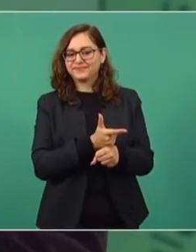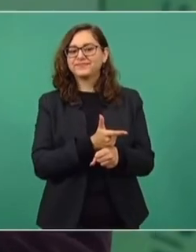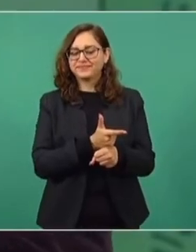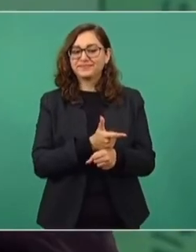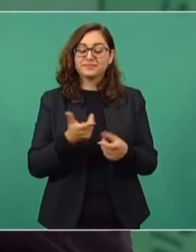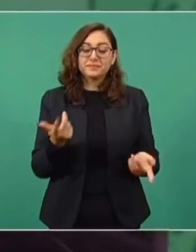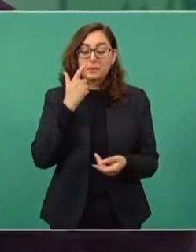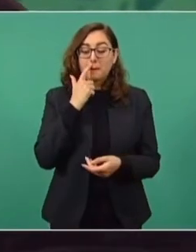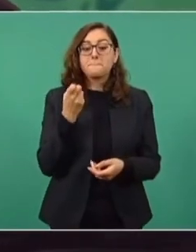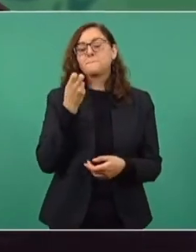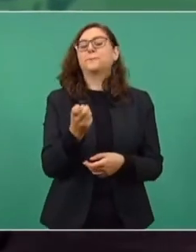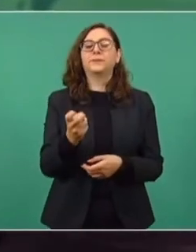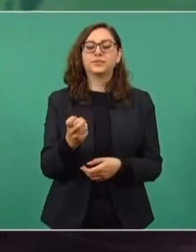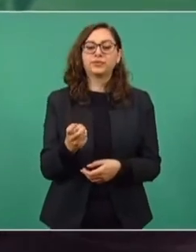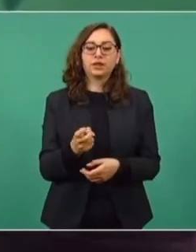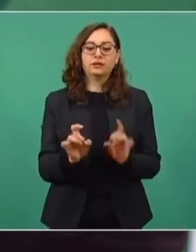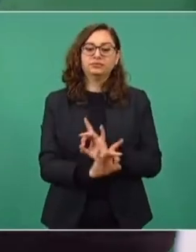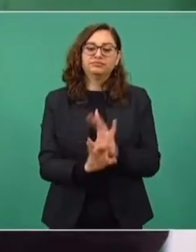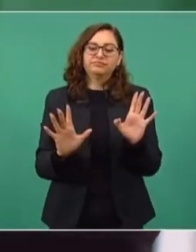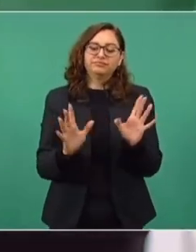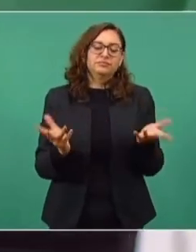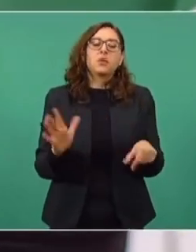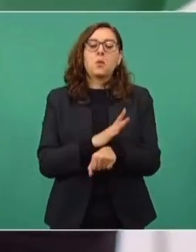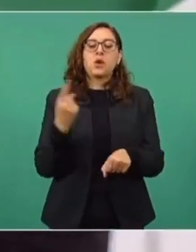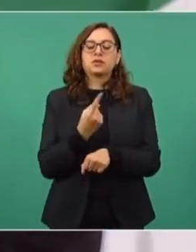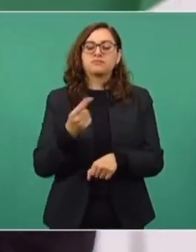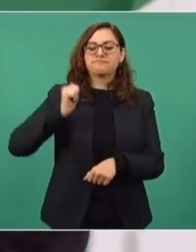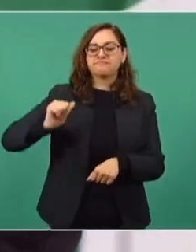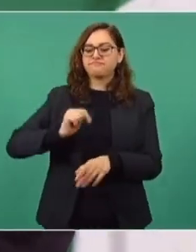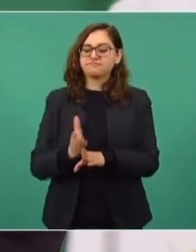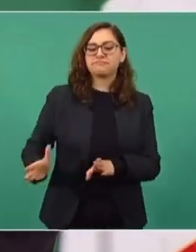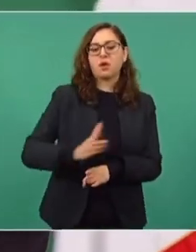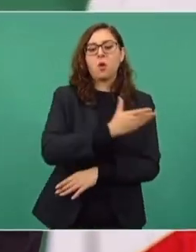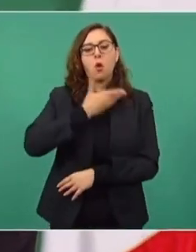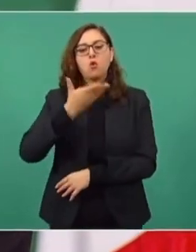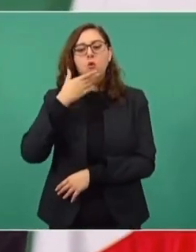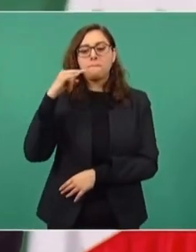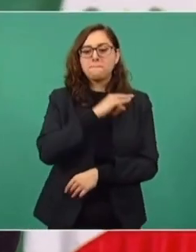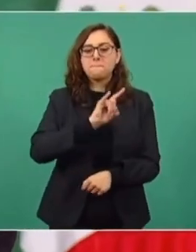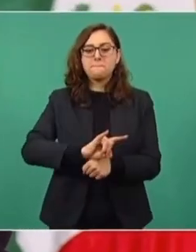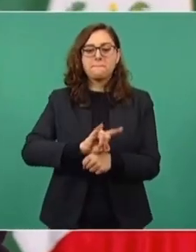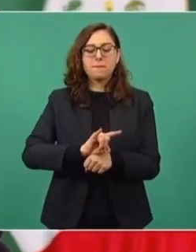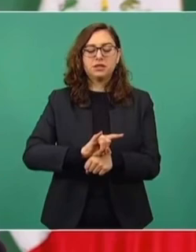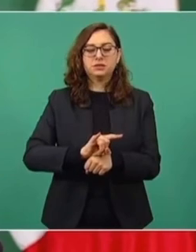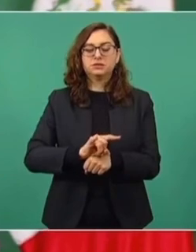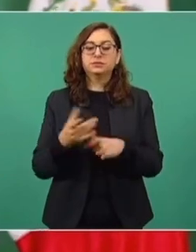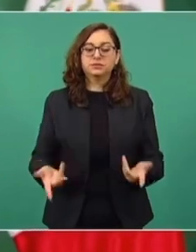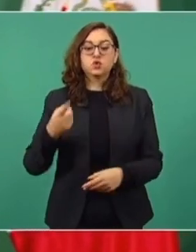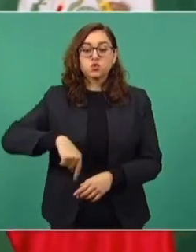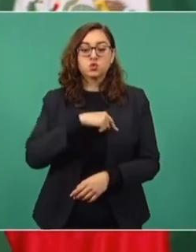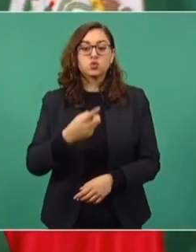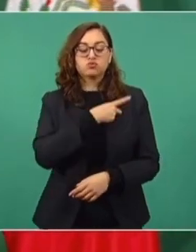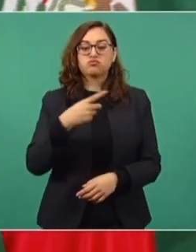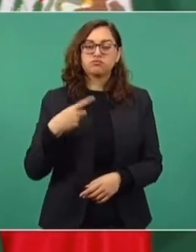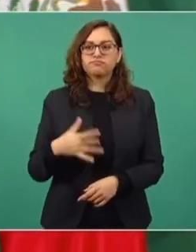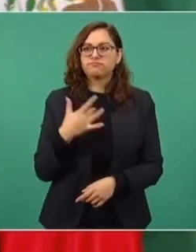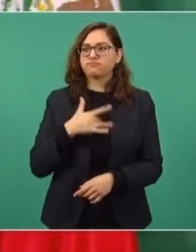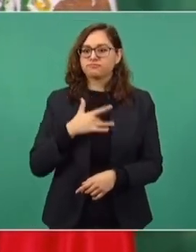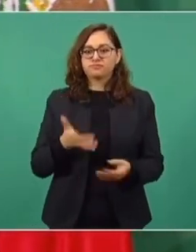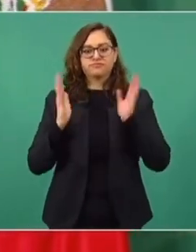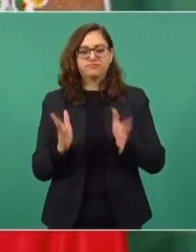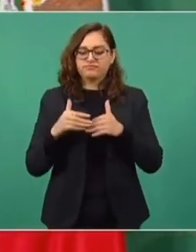Pero es esa política del viejo régimen de simulación. Entonces tenemos que celebrar que todo esto está cambiando.